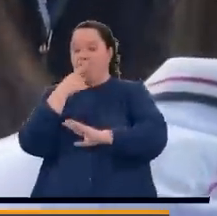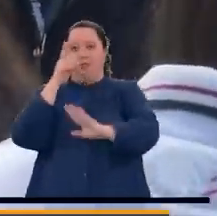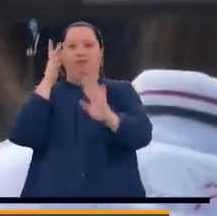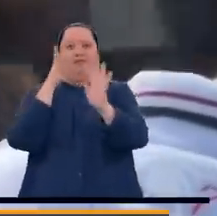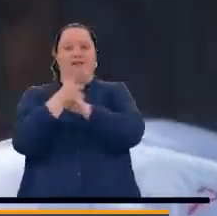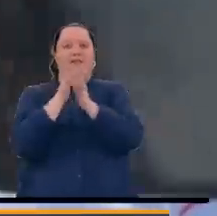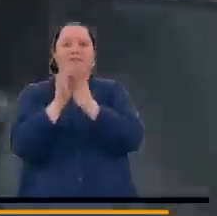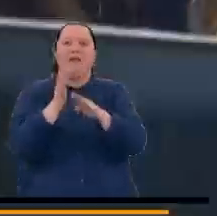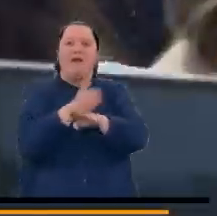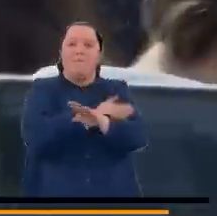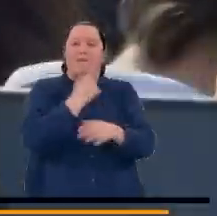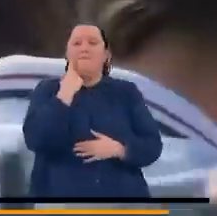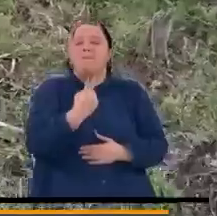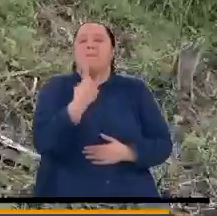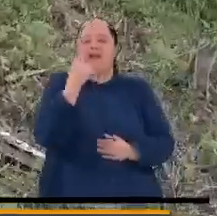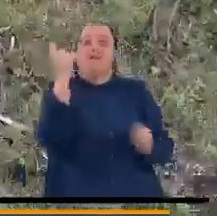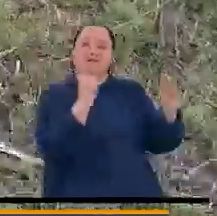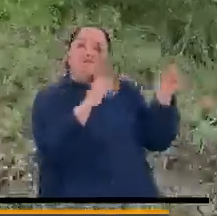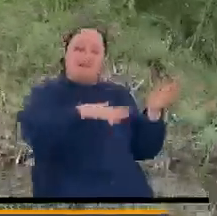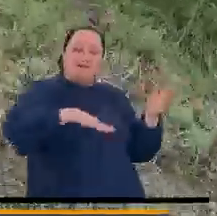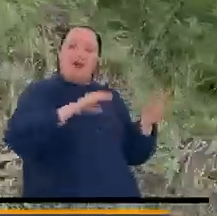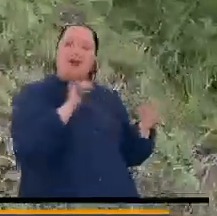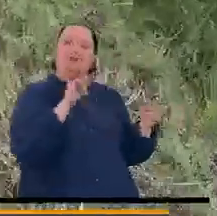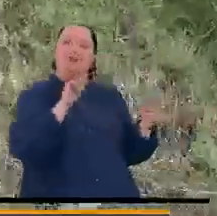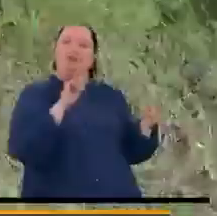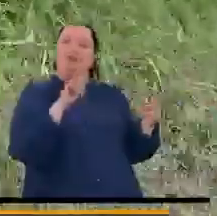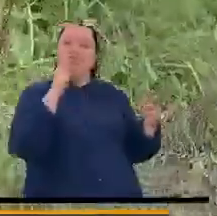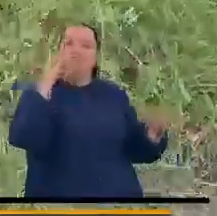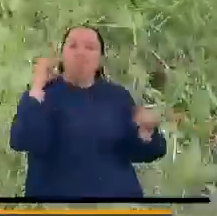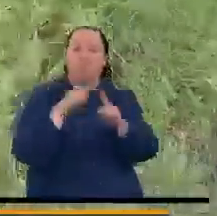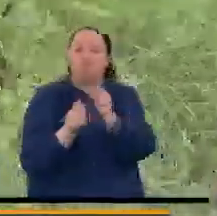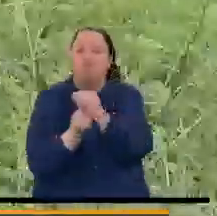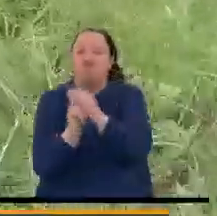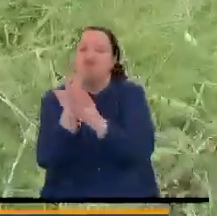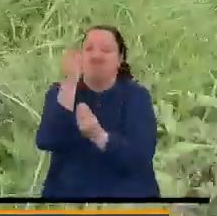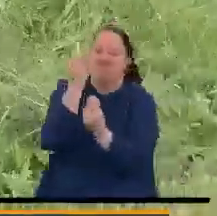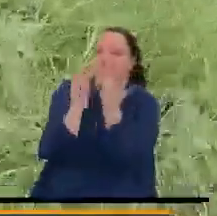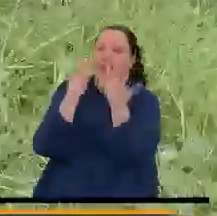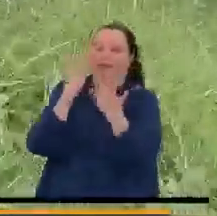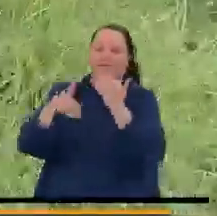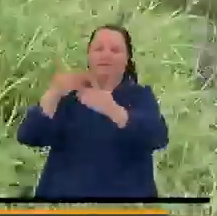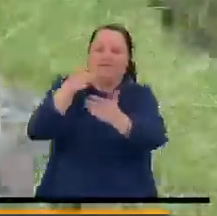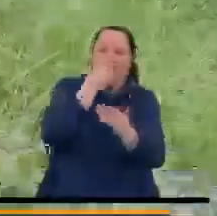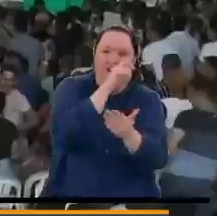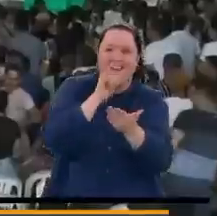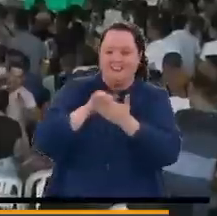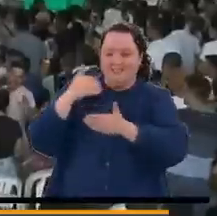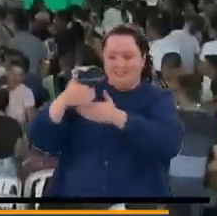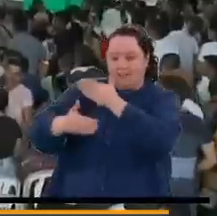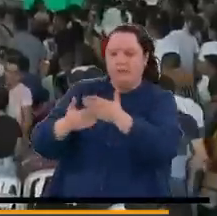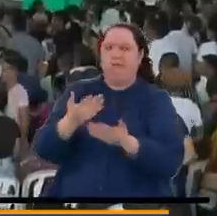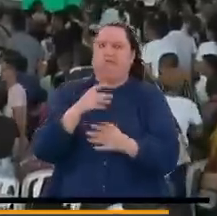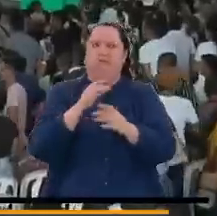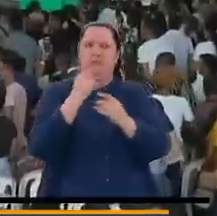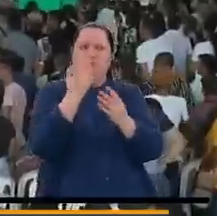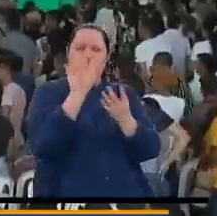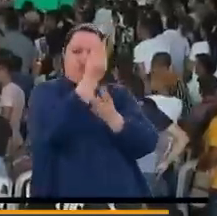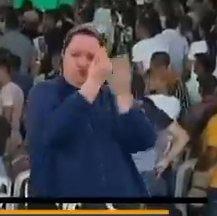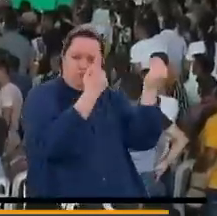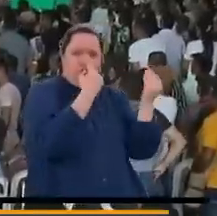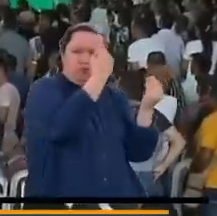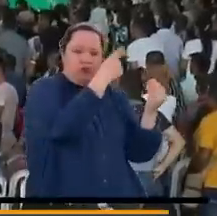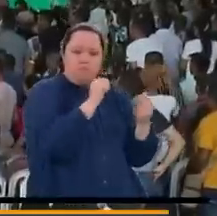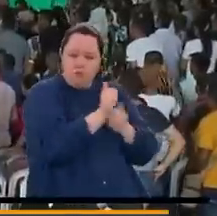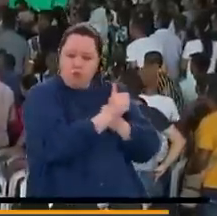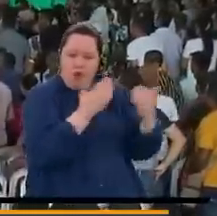desde la primera cumbre cocalera del Catatumbo frente a los cultivos de coca ha generado redacciones diversas en sectores políticos y en los mismos campesinos que no